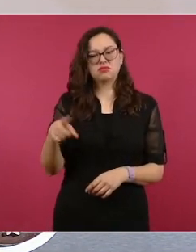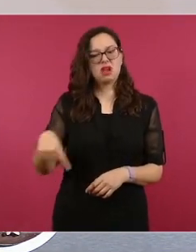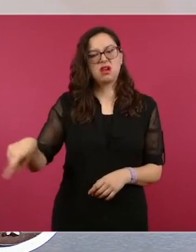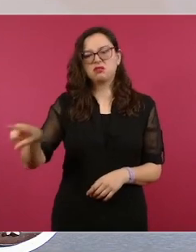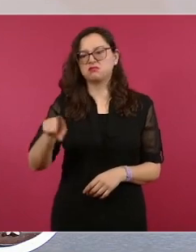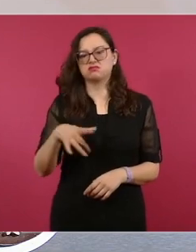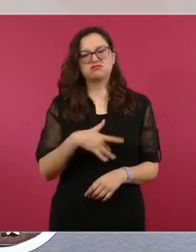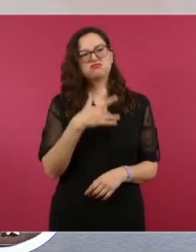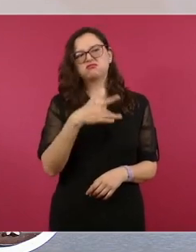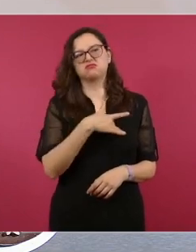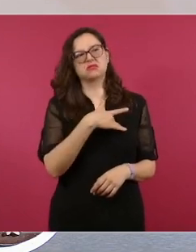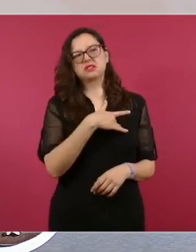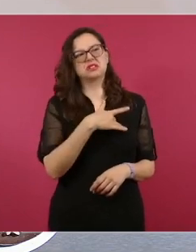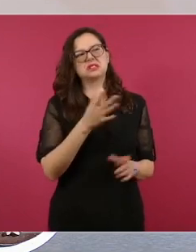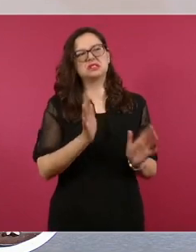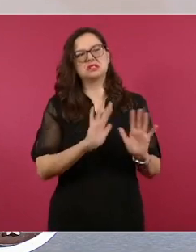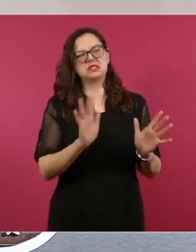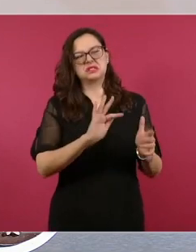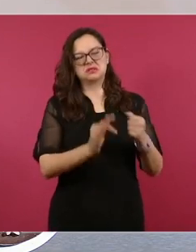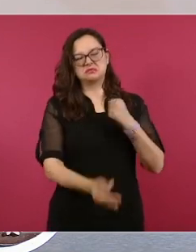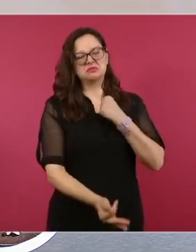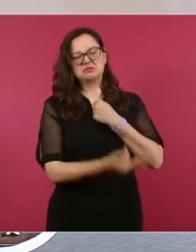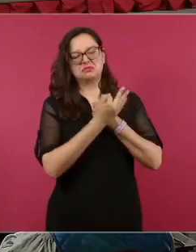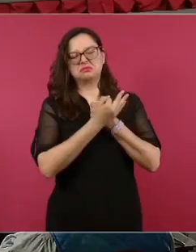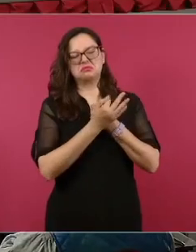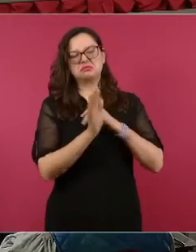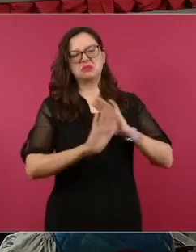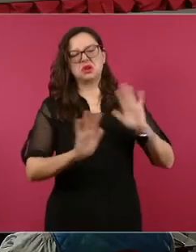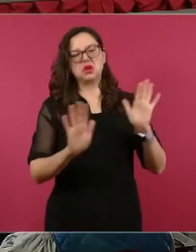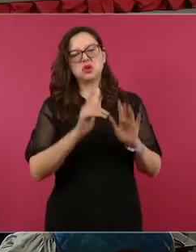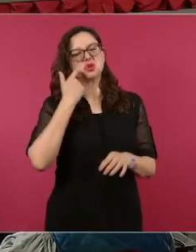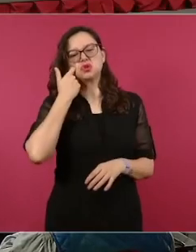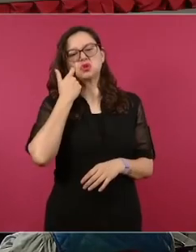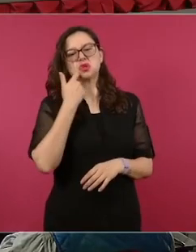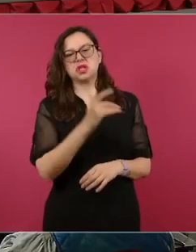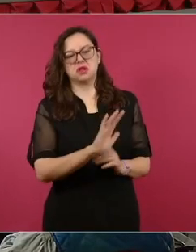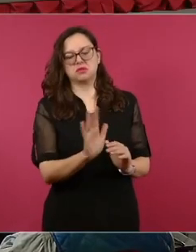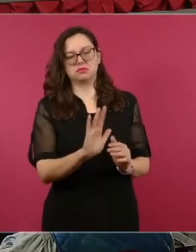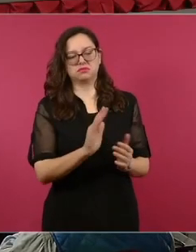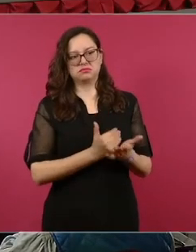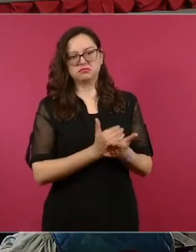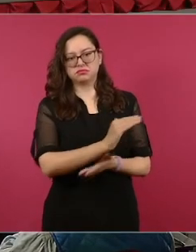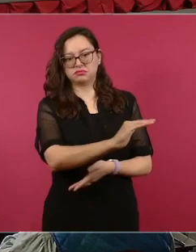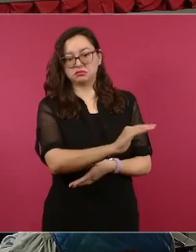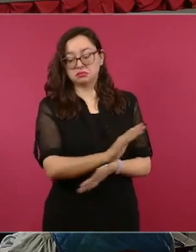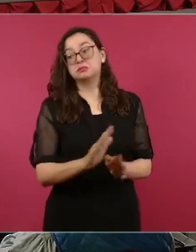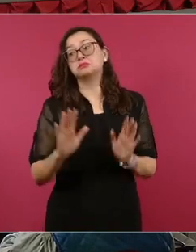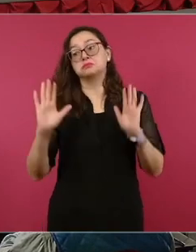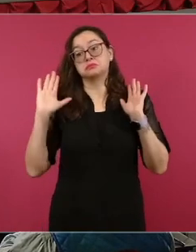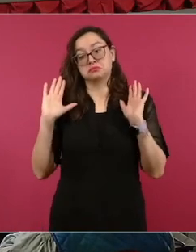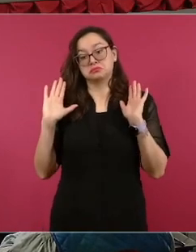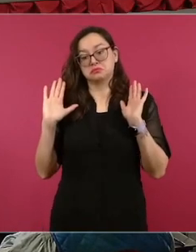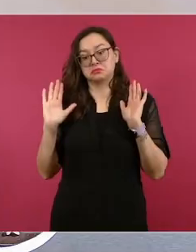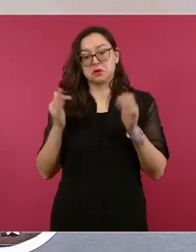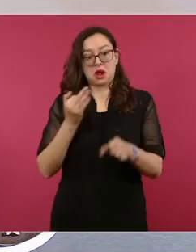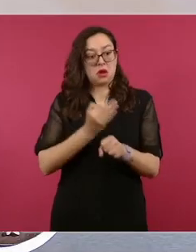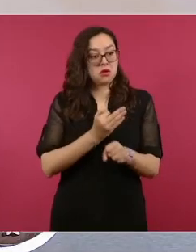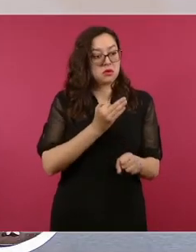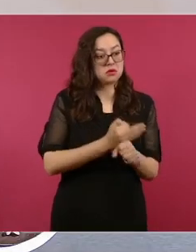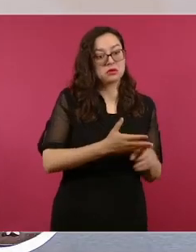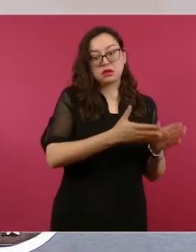peticionarios y al momento no tenemos ninguna en análisis de riesgo.